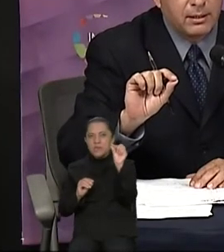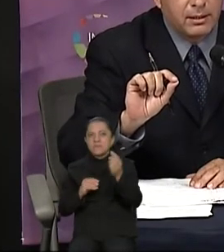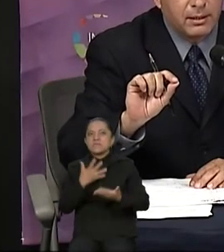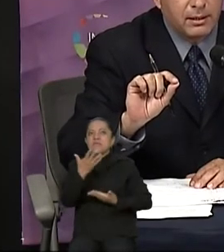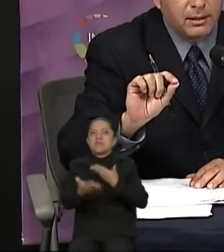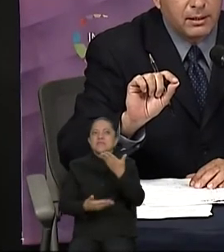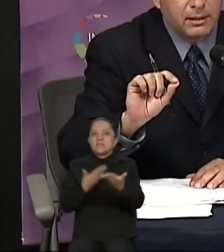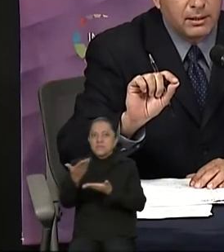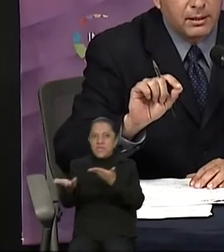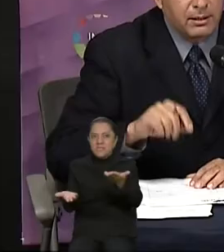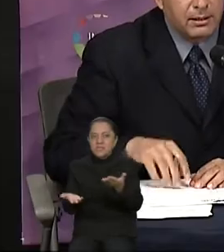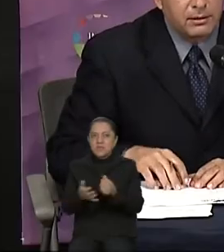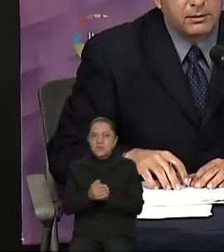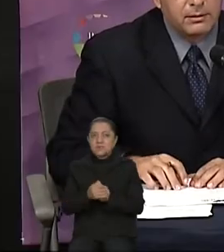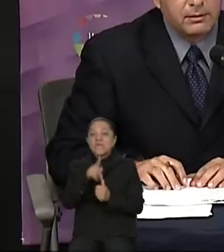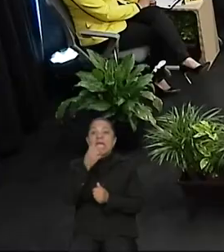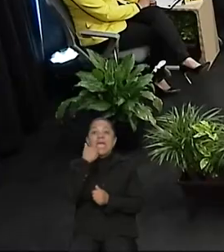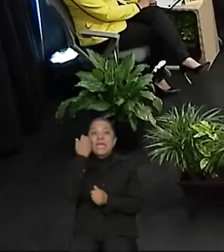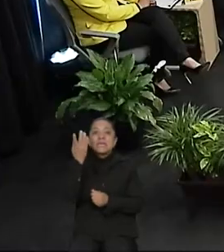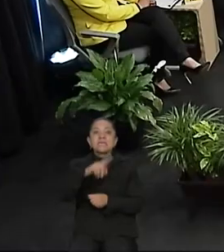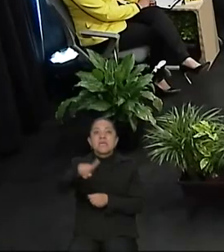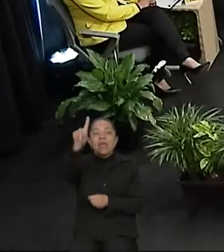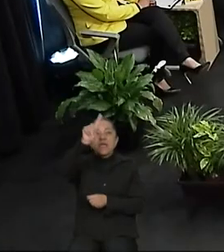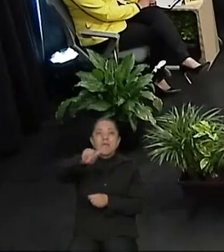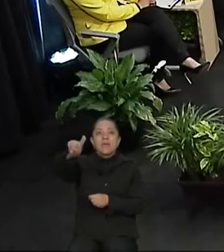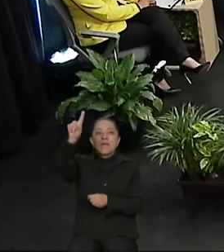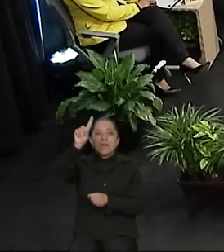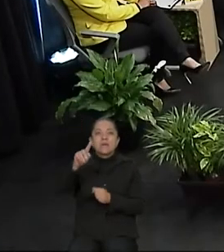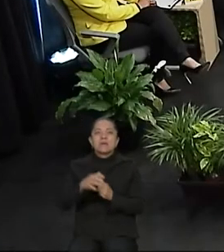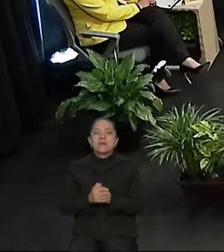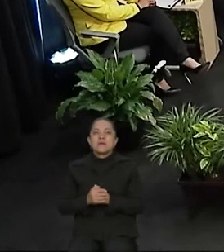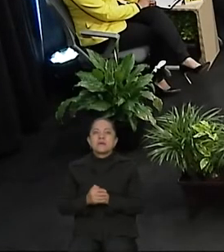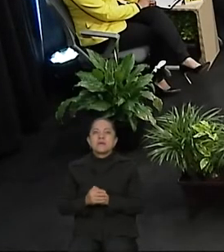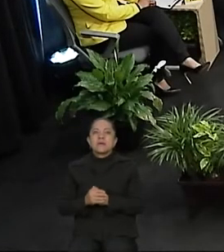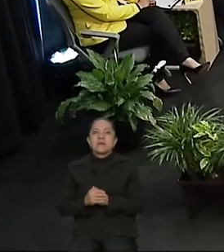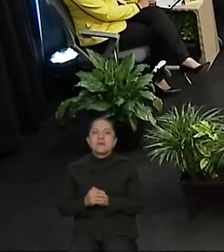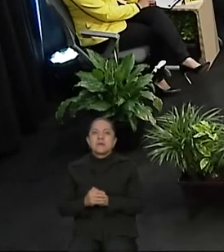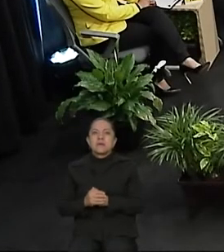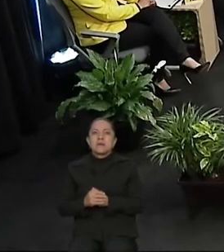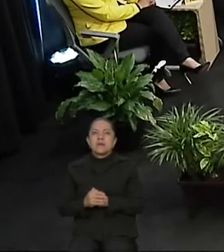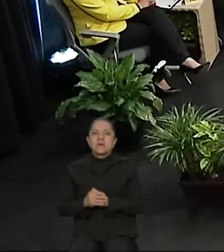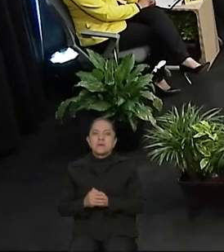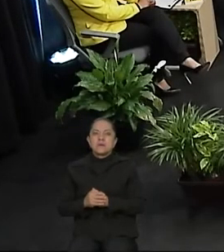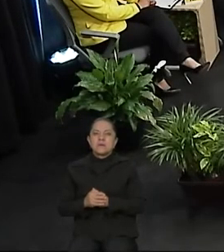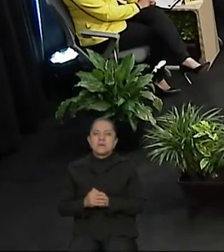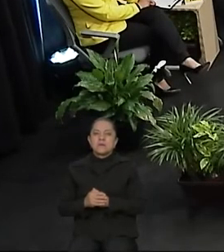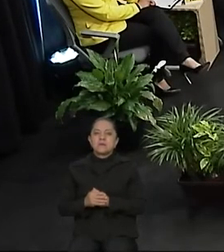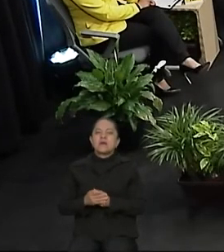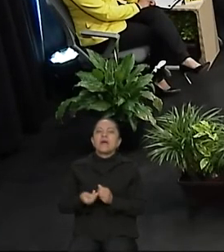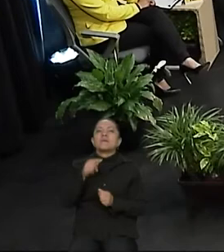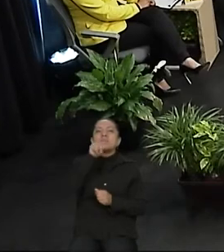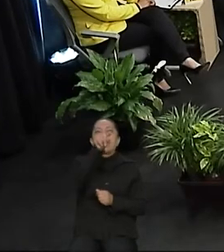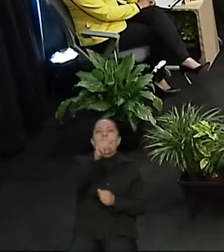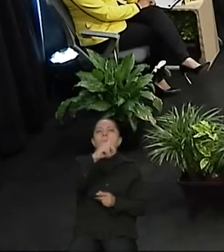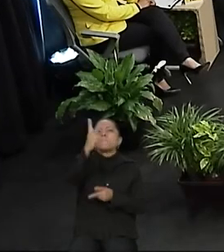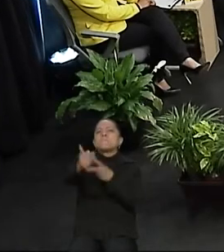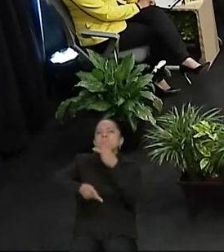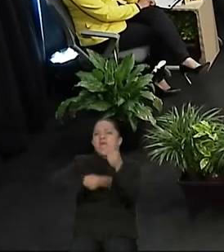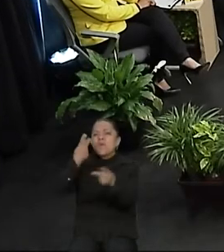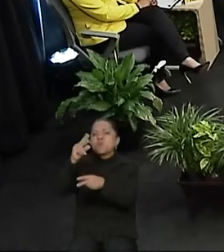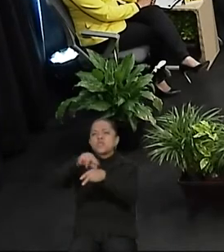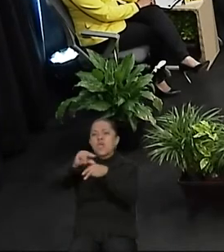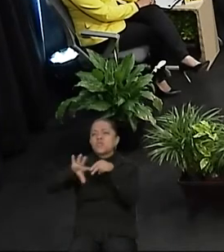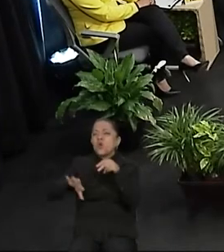¿No le estás dando oportunidad al encuestador si quedó satisfecho la pregunta? ¿Cómo contestamos? Con todo gusto le respondo que es un